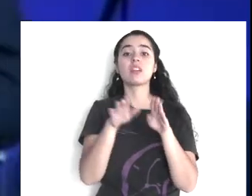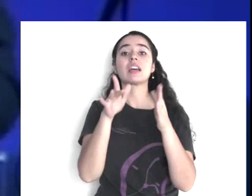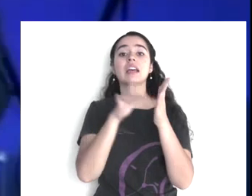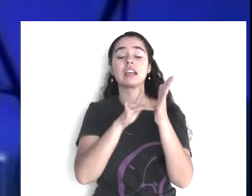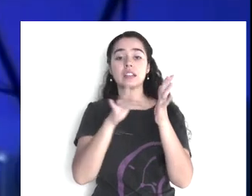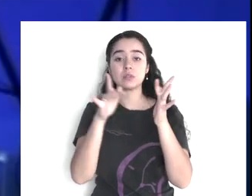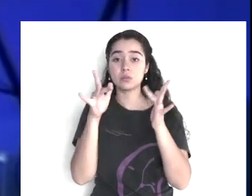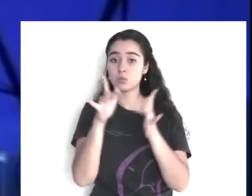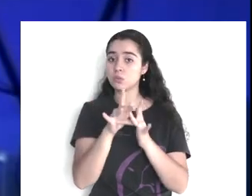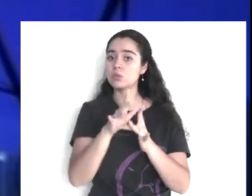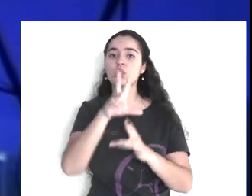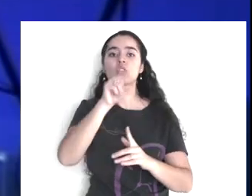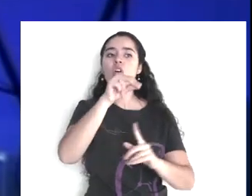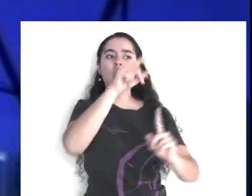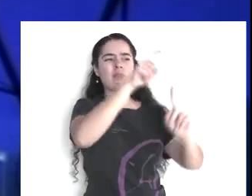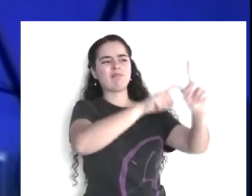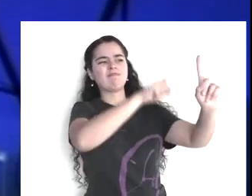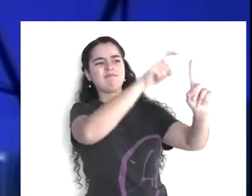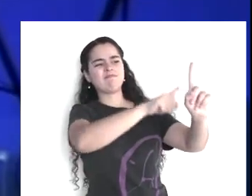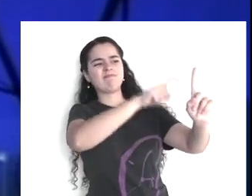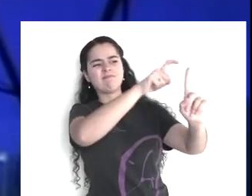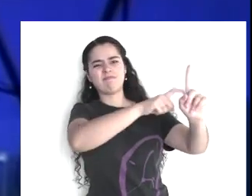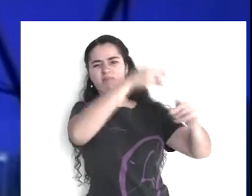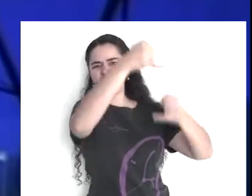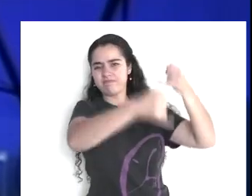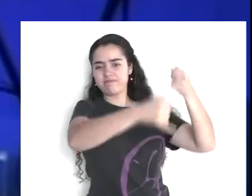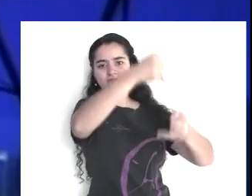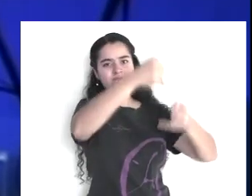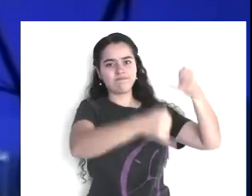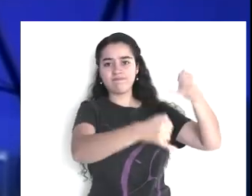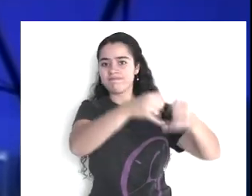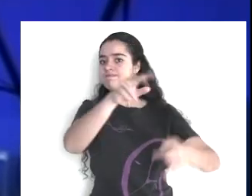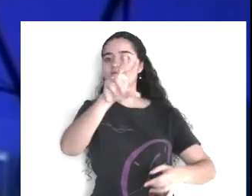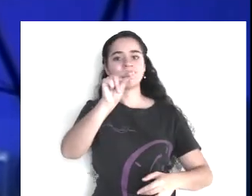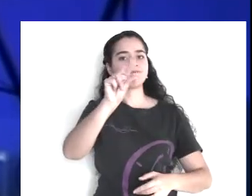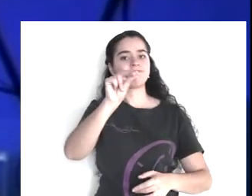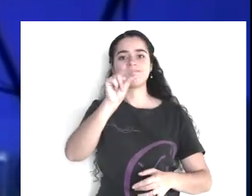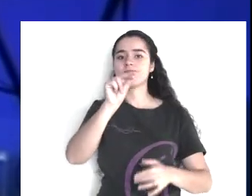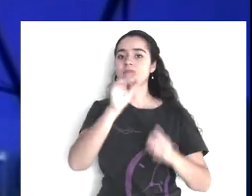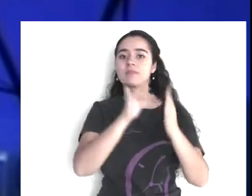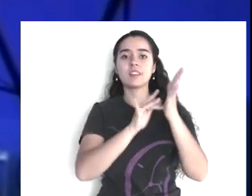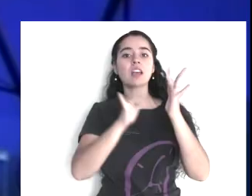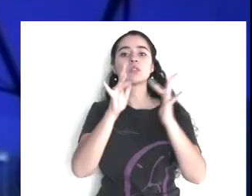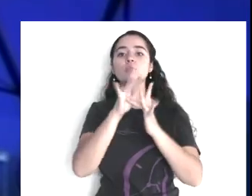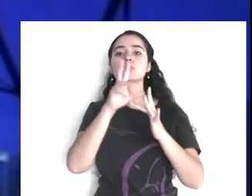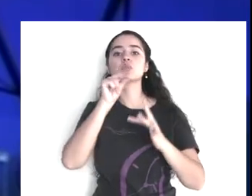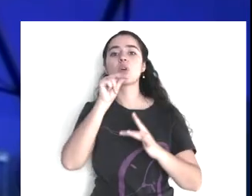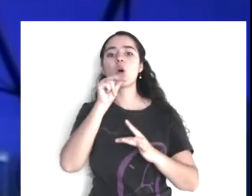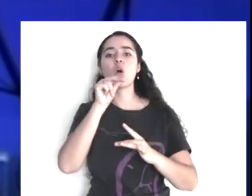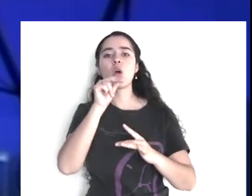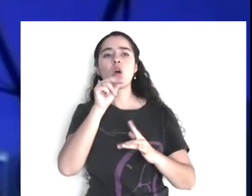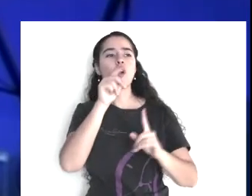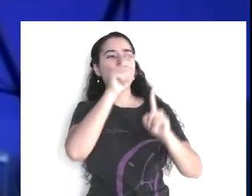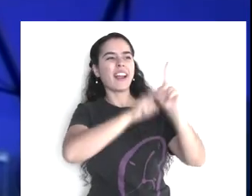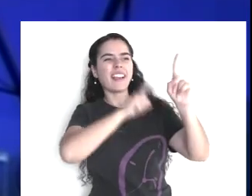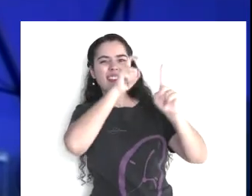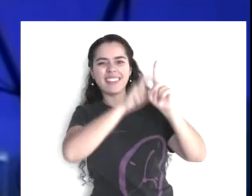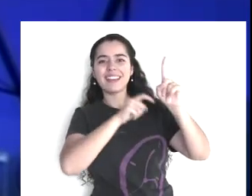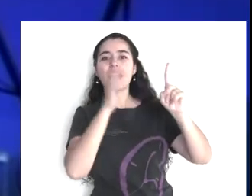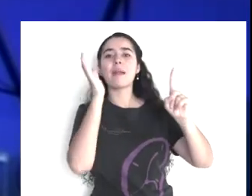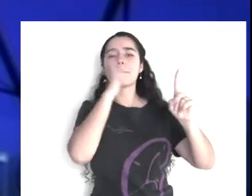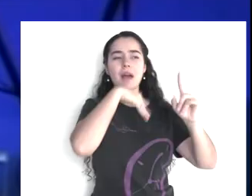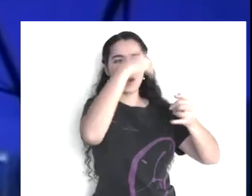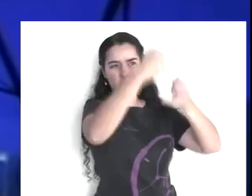no juzgará según la vista de sus ojos. ¿Sí?